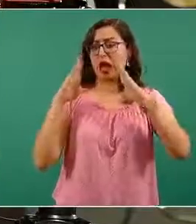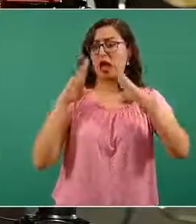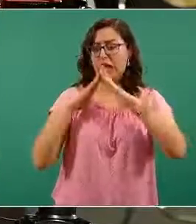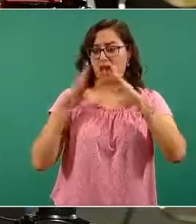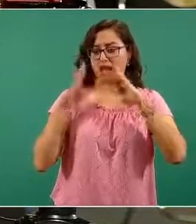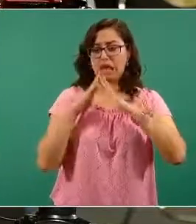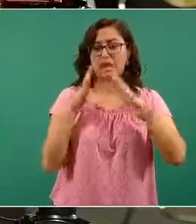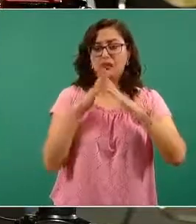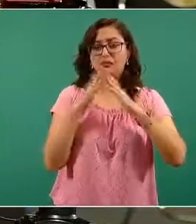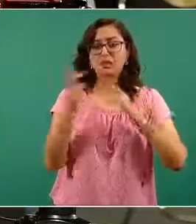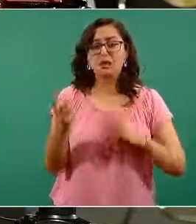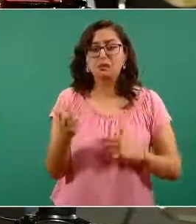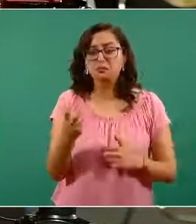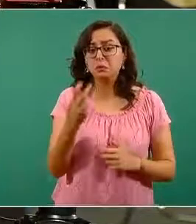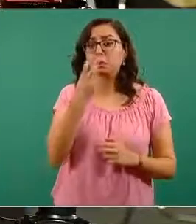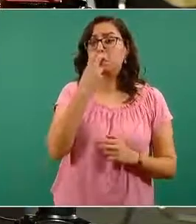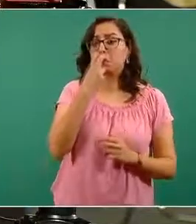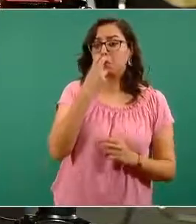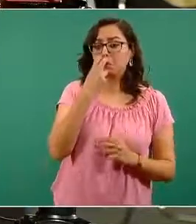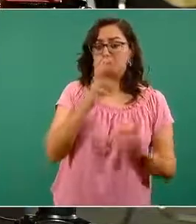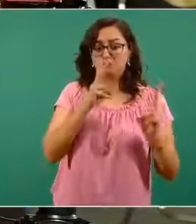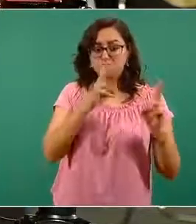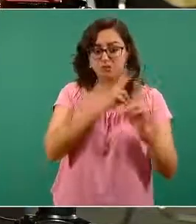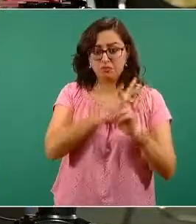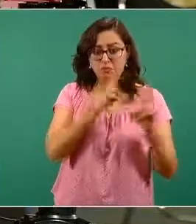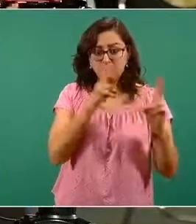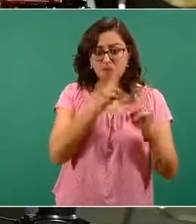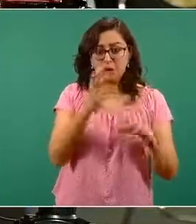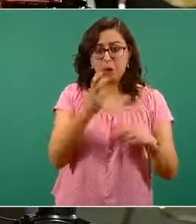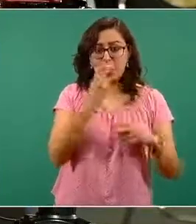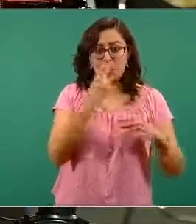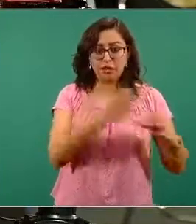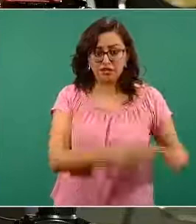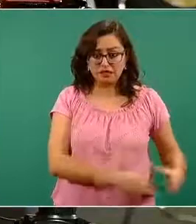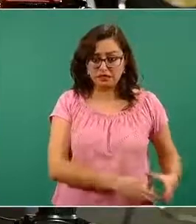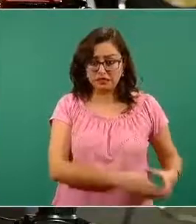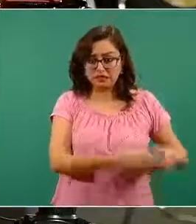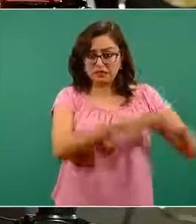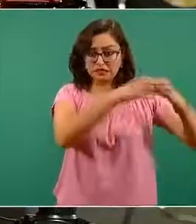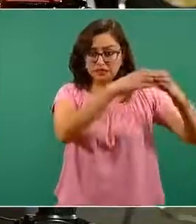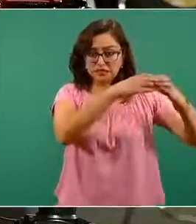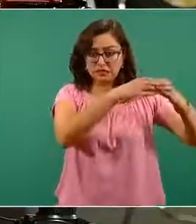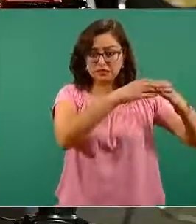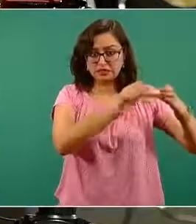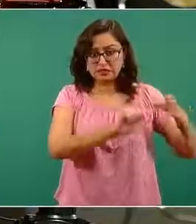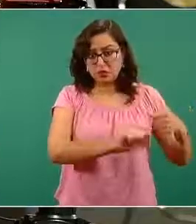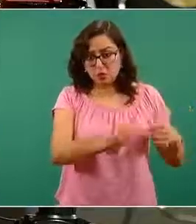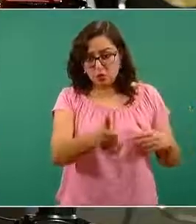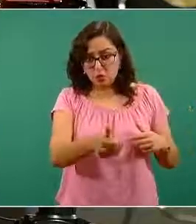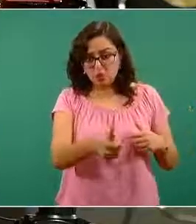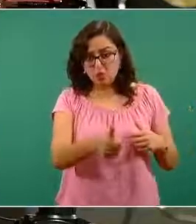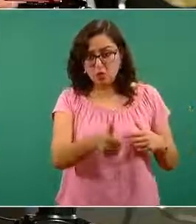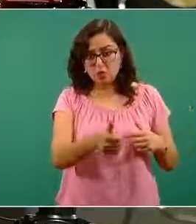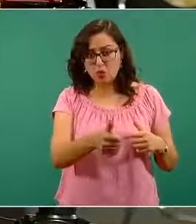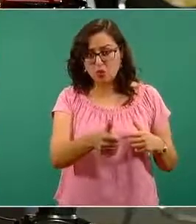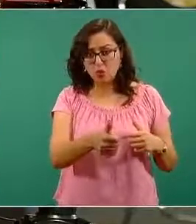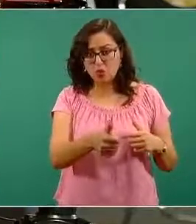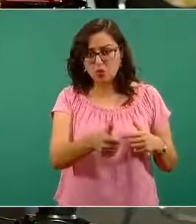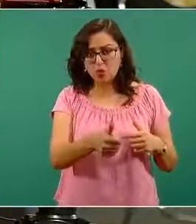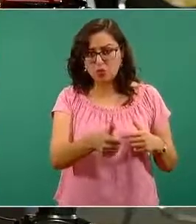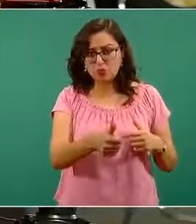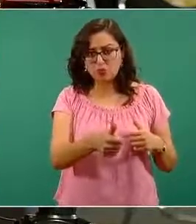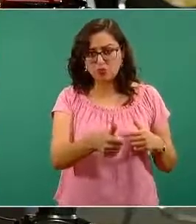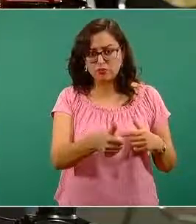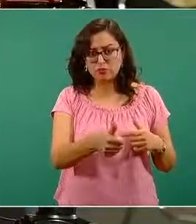un derivado, si no es el tanque, se me olvidó el otro, es el que hace